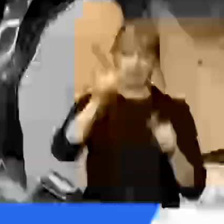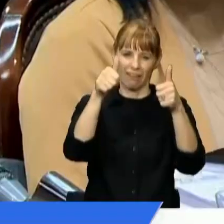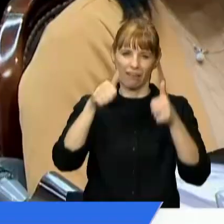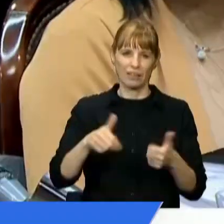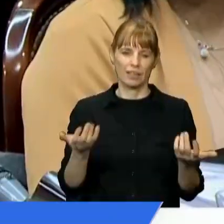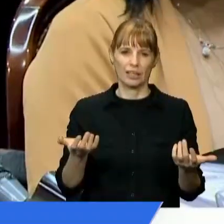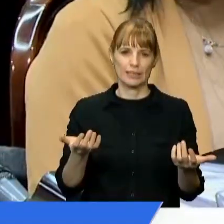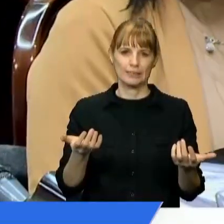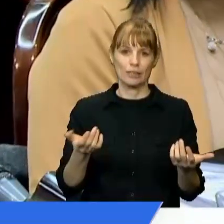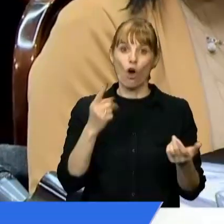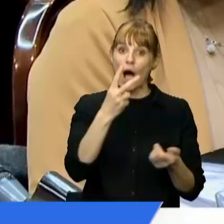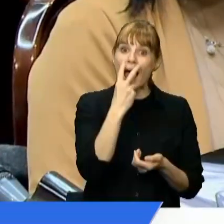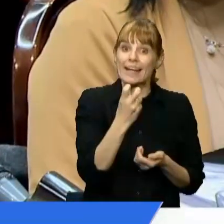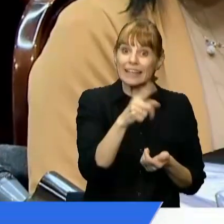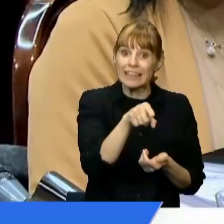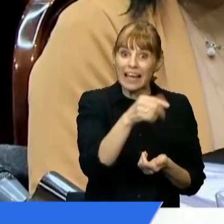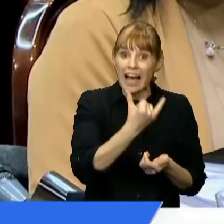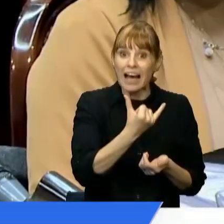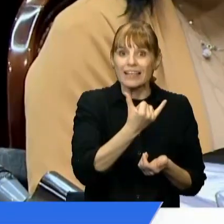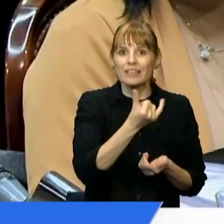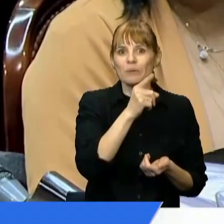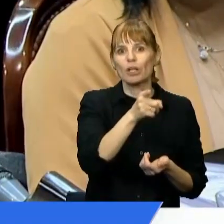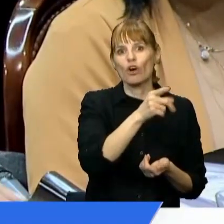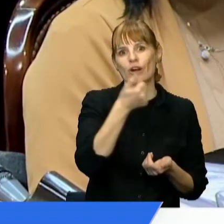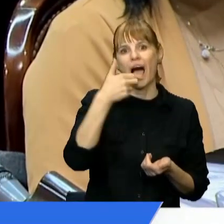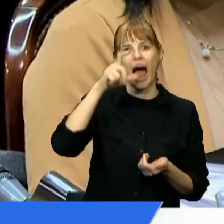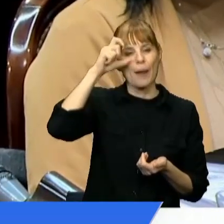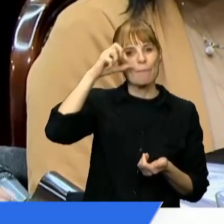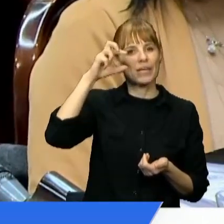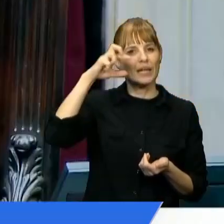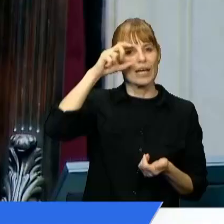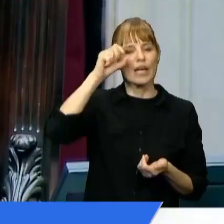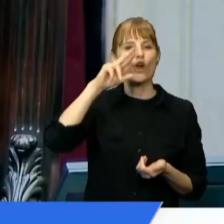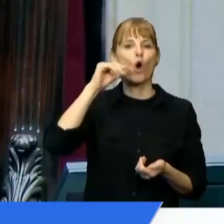aturdidor respecto a otros casos como al Perovich y lo vuelvo a nombrar. Muchas gracias.